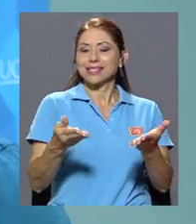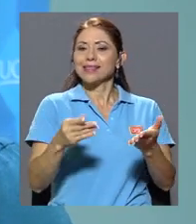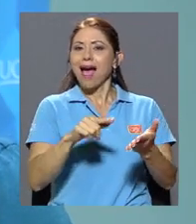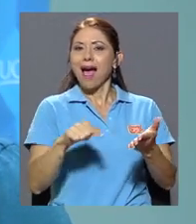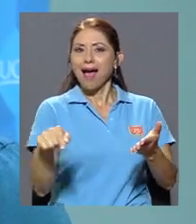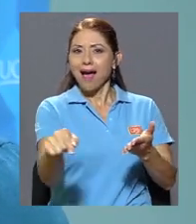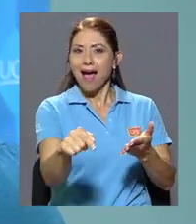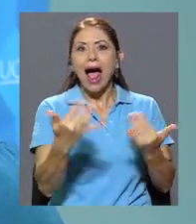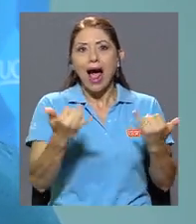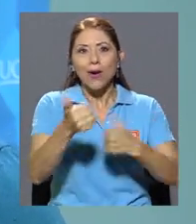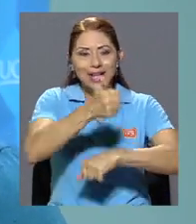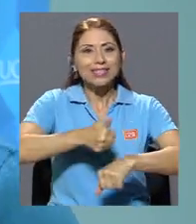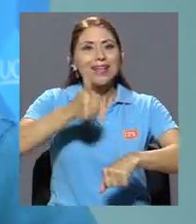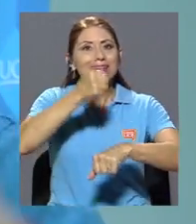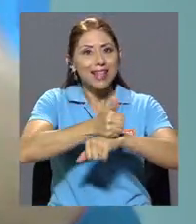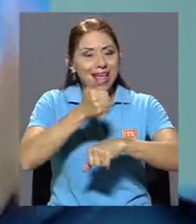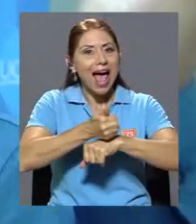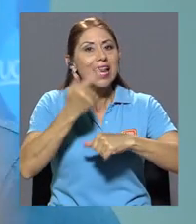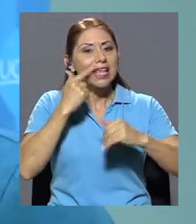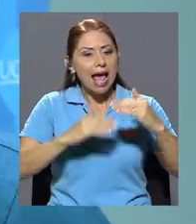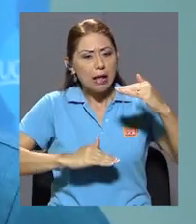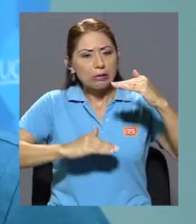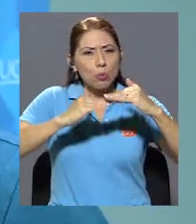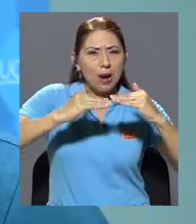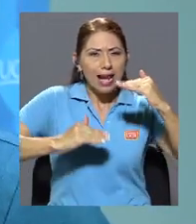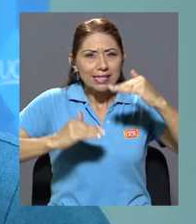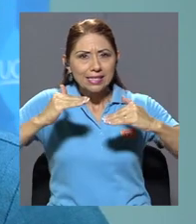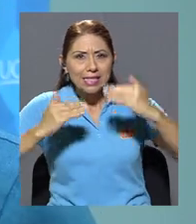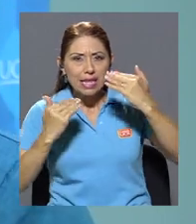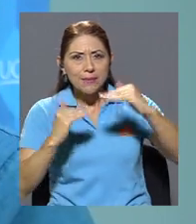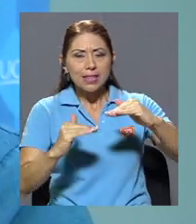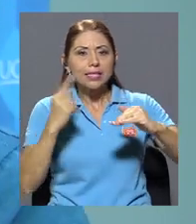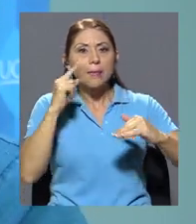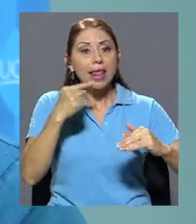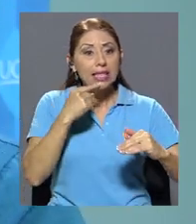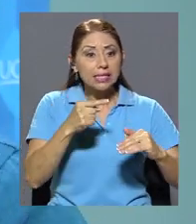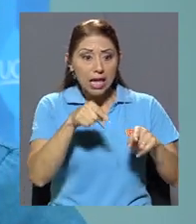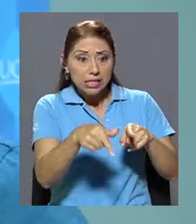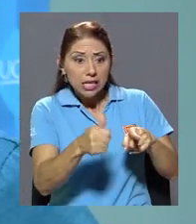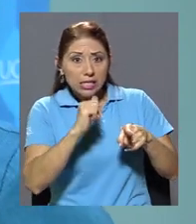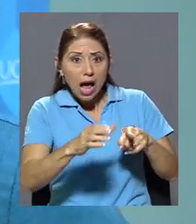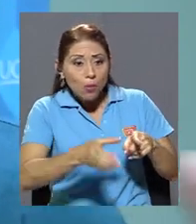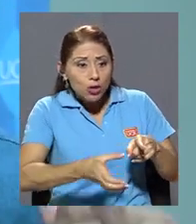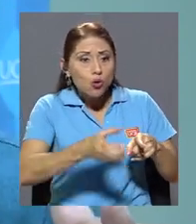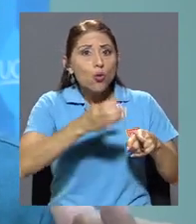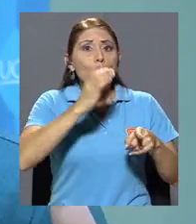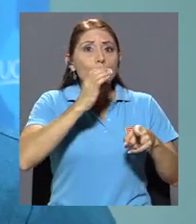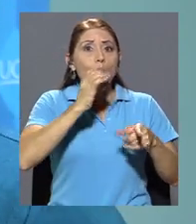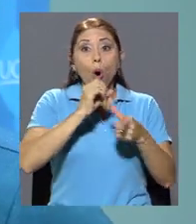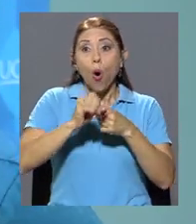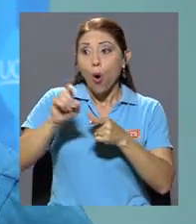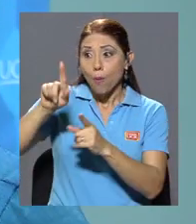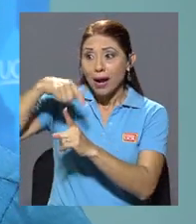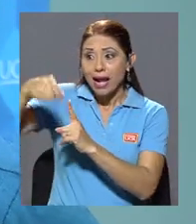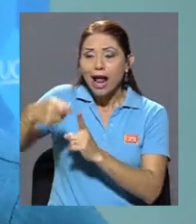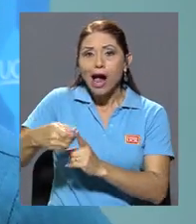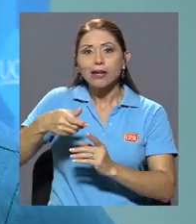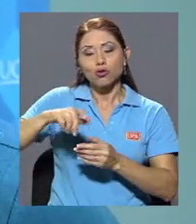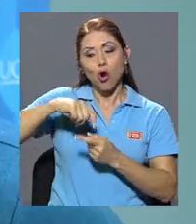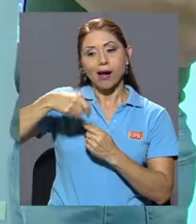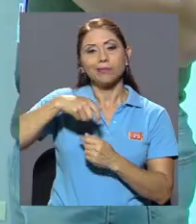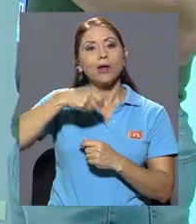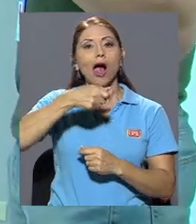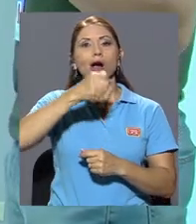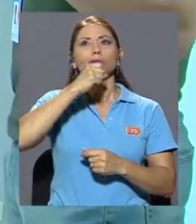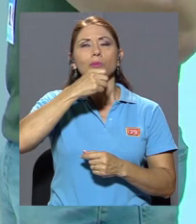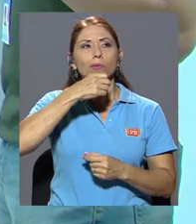Y ahora sí, podemos establecer umbrales, límites, valores máximos, para poder decir, si yo tomo de esta agua, así como si yo me como esa banana, me va a dar un dolor de estómago,